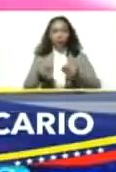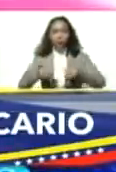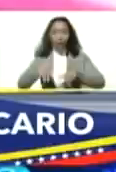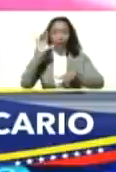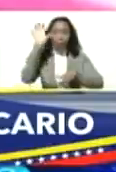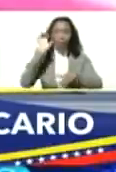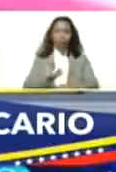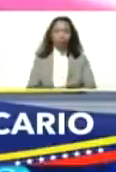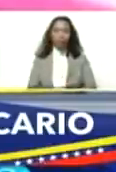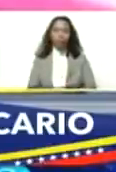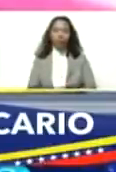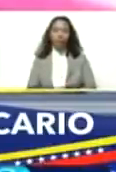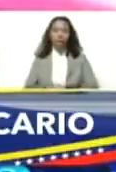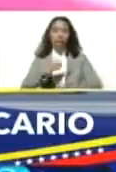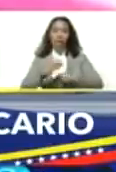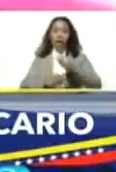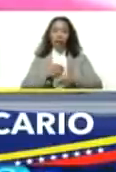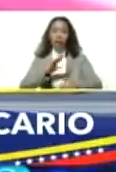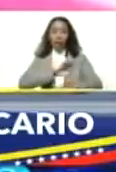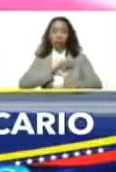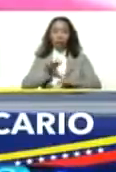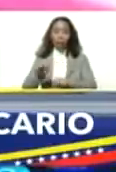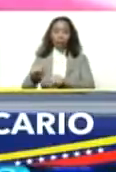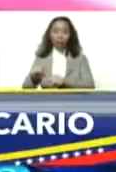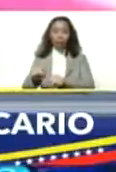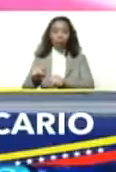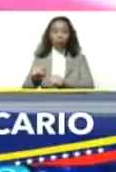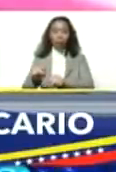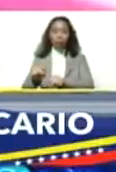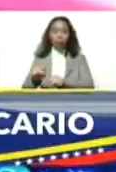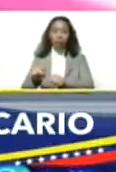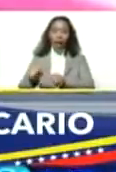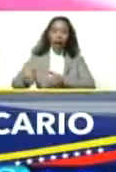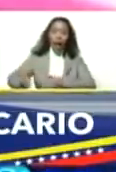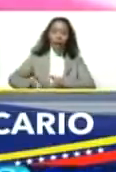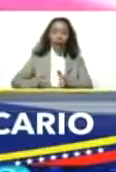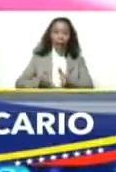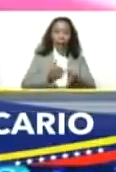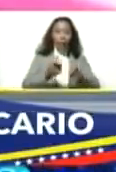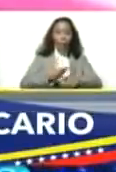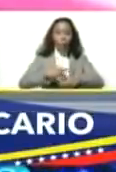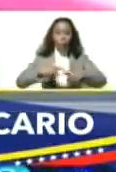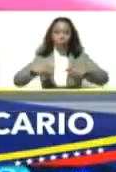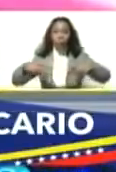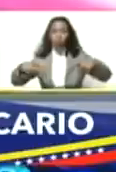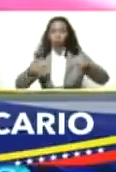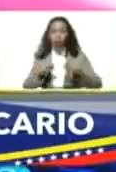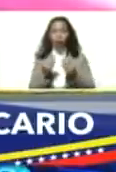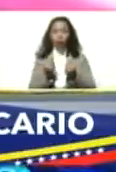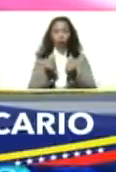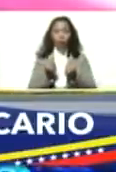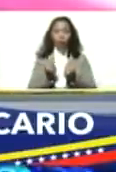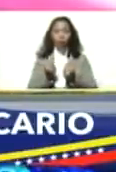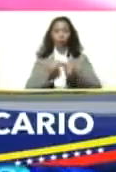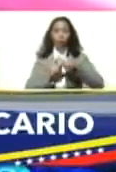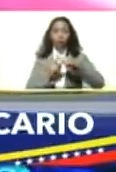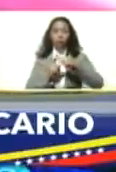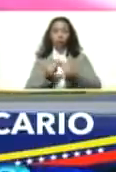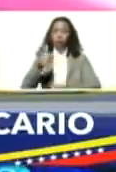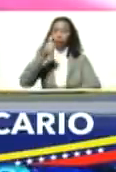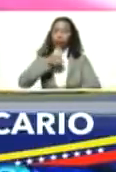y tomar la senda del crecimiento económico sostenible,